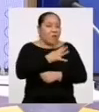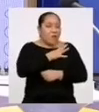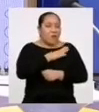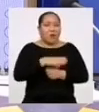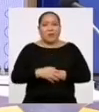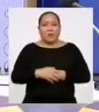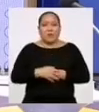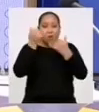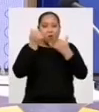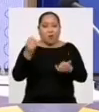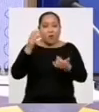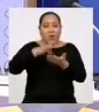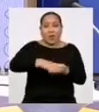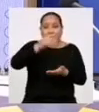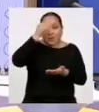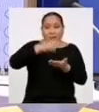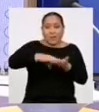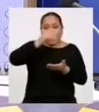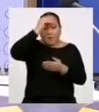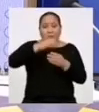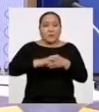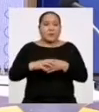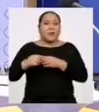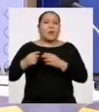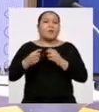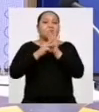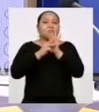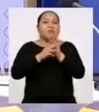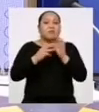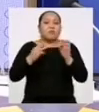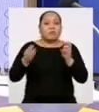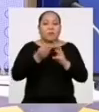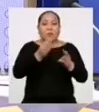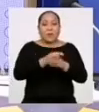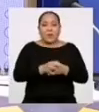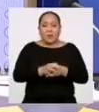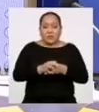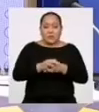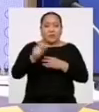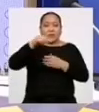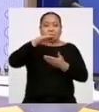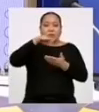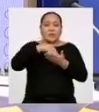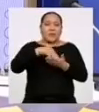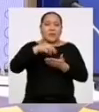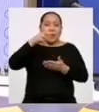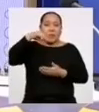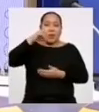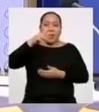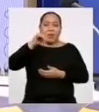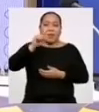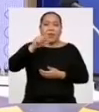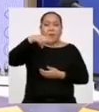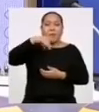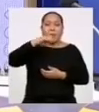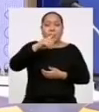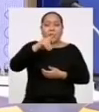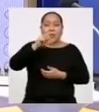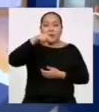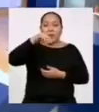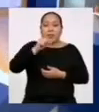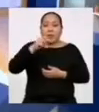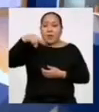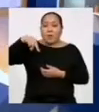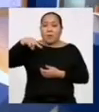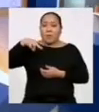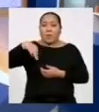secundaria Hoy aprendimos sobre las medidas de tendencia central Como la media, la mediana y la moda